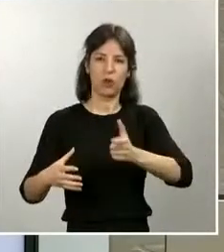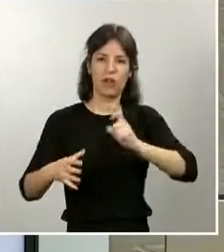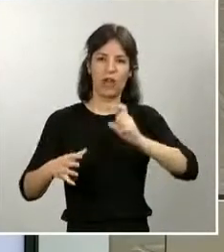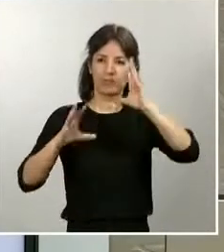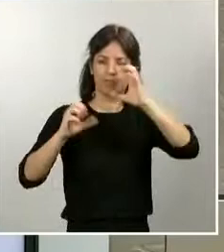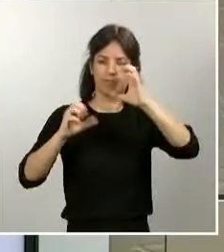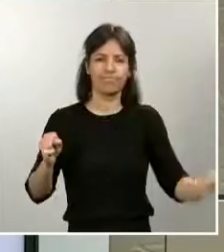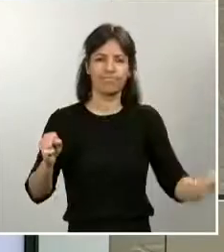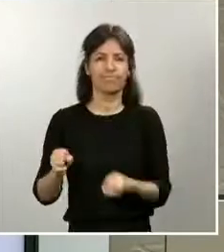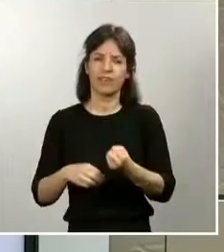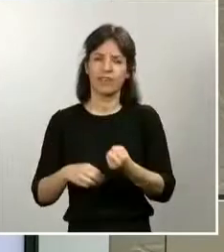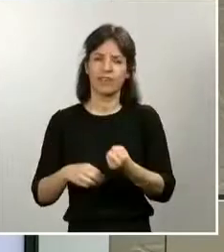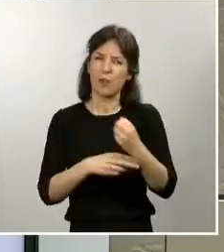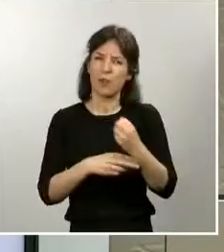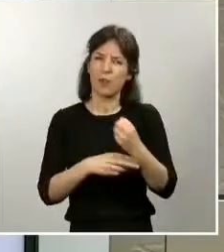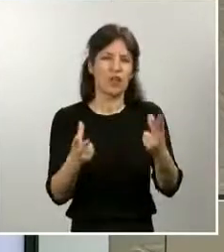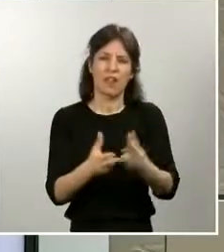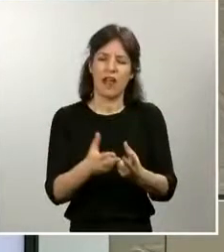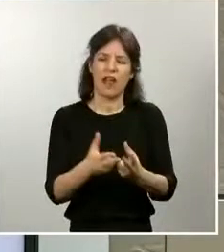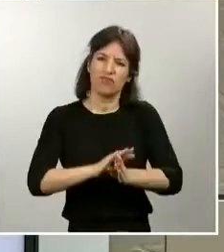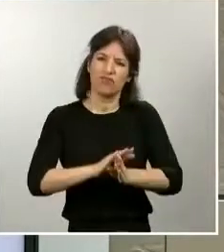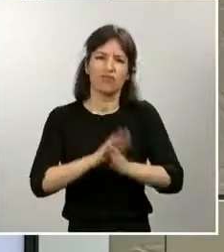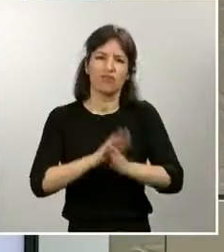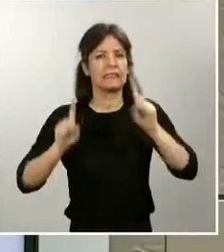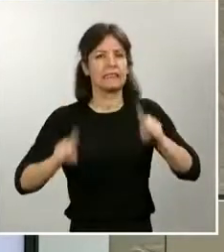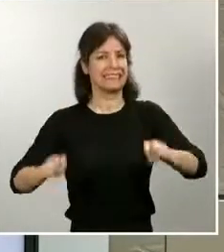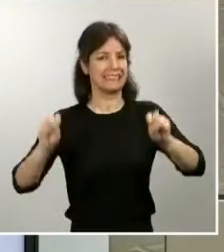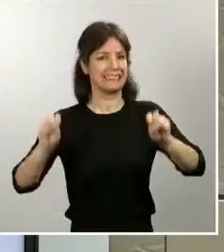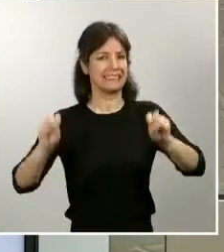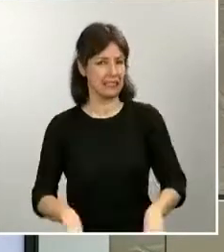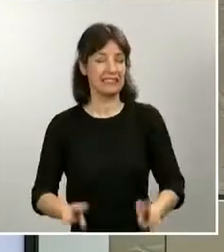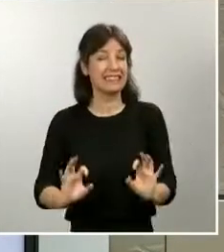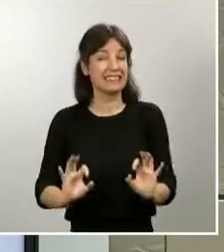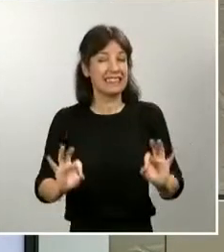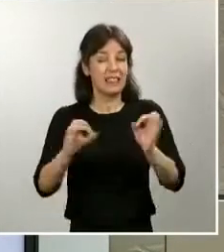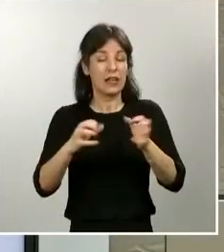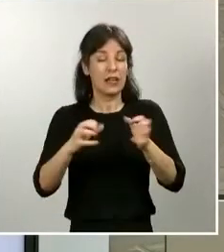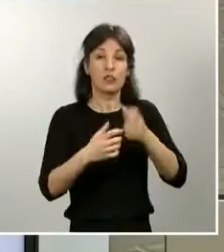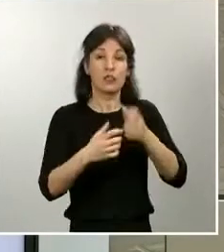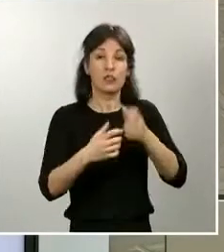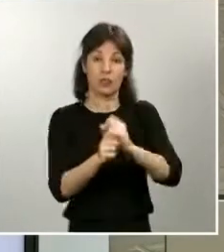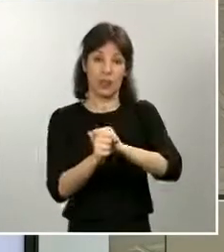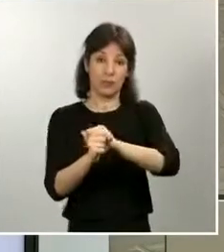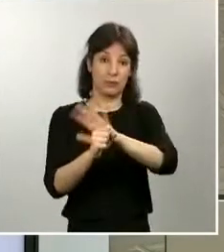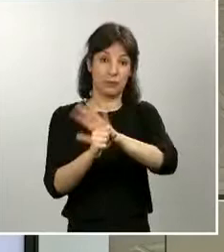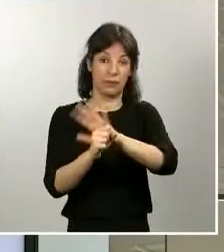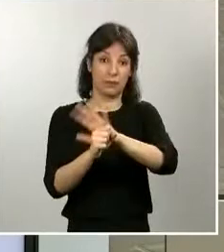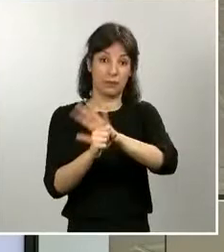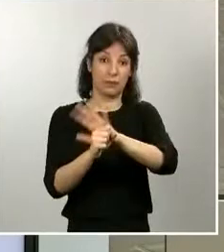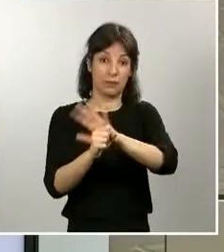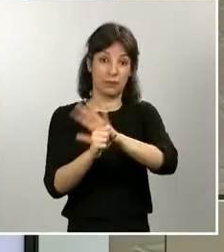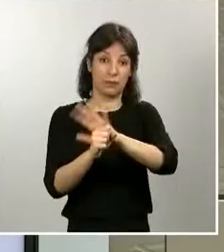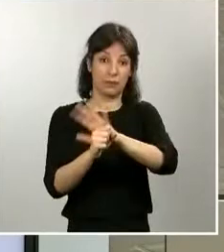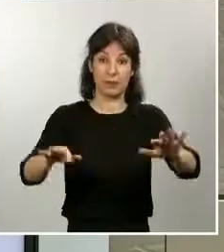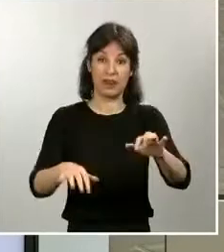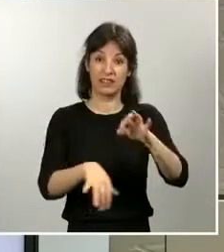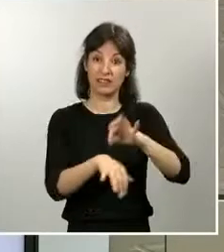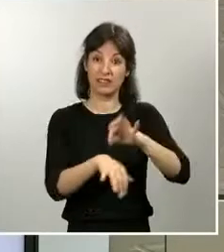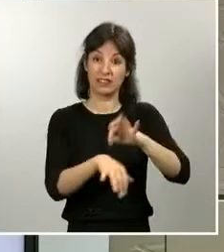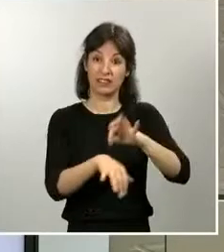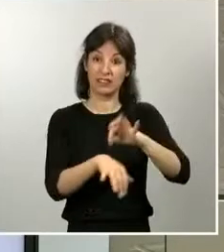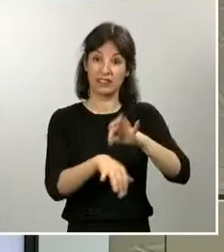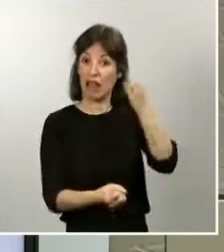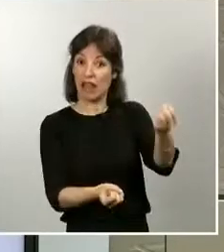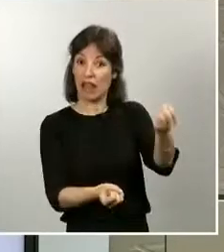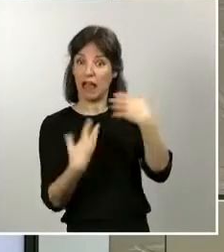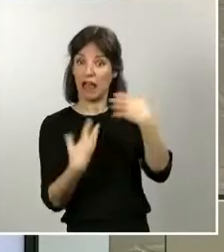En este caso particular en la lucha contra la pandemia que como nos ha dicho hoy la doctora Sierra parece que podemos